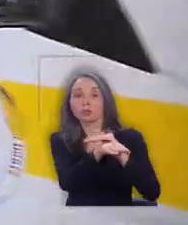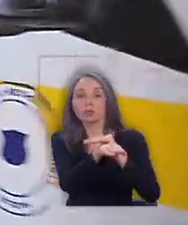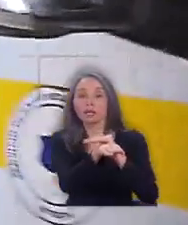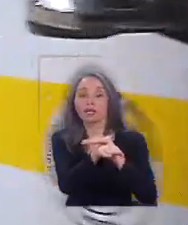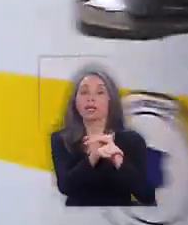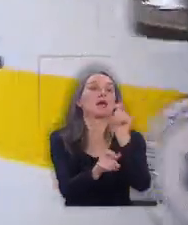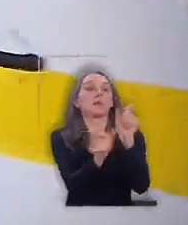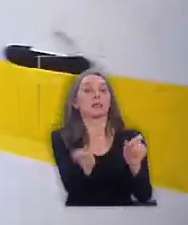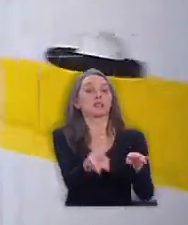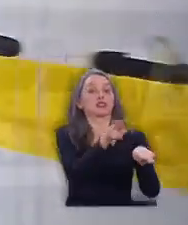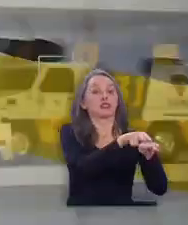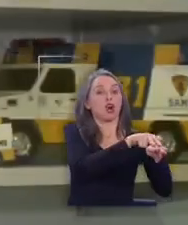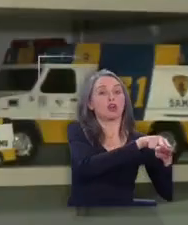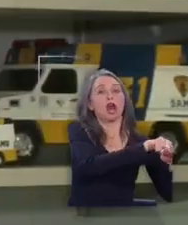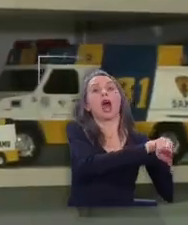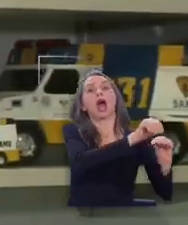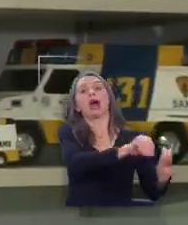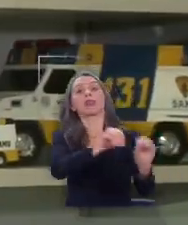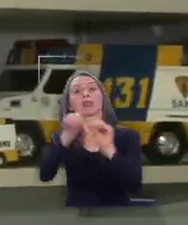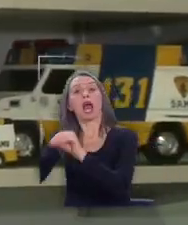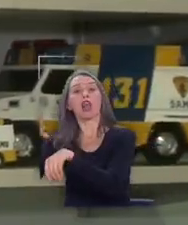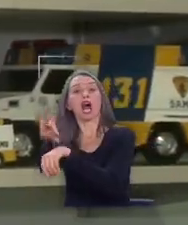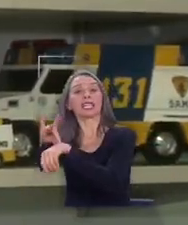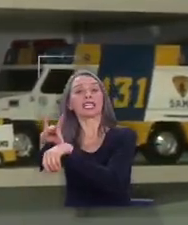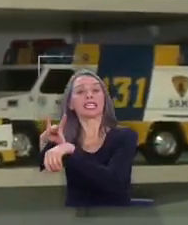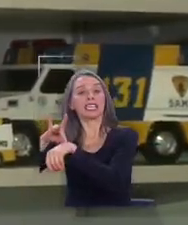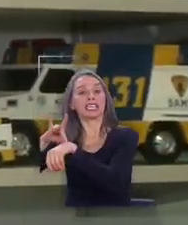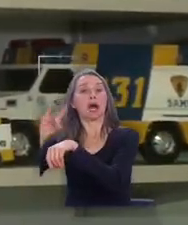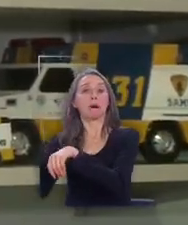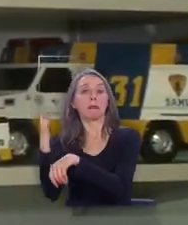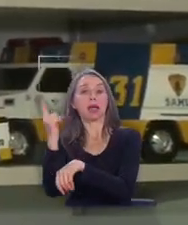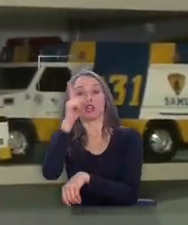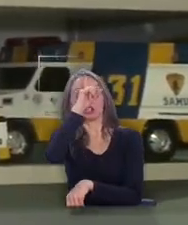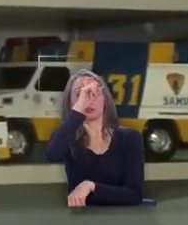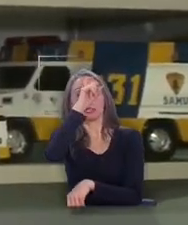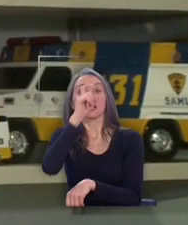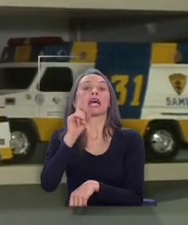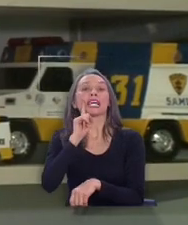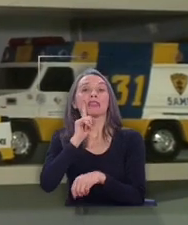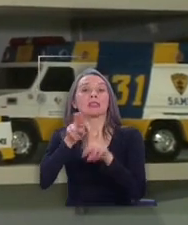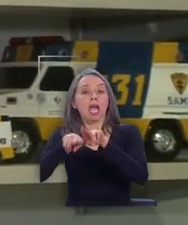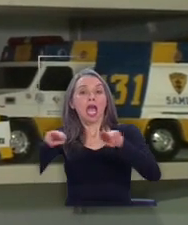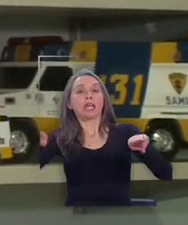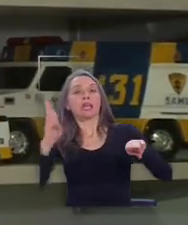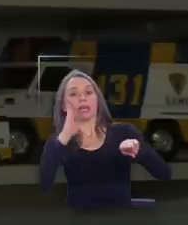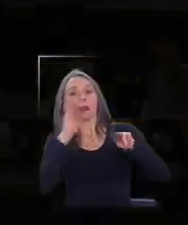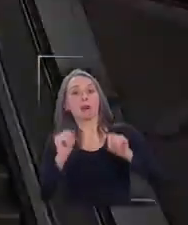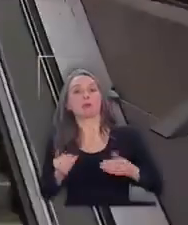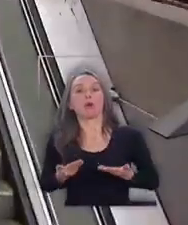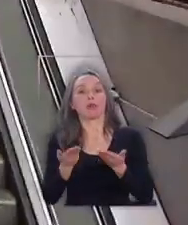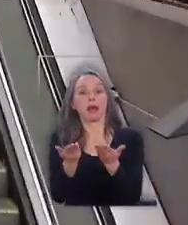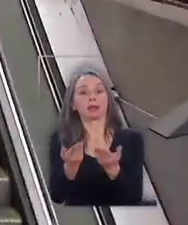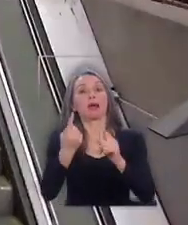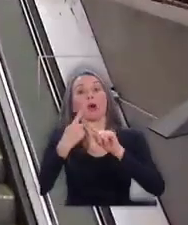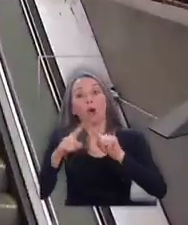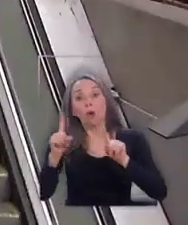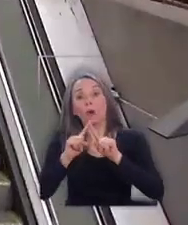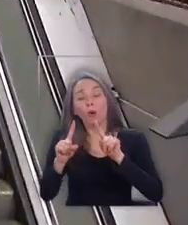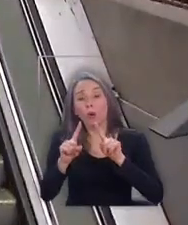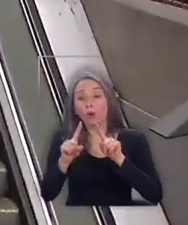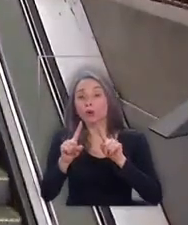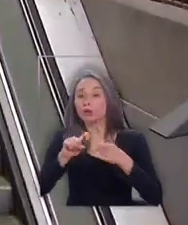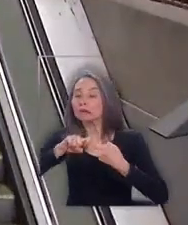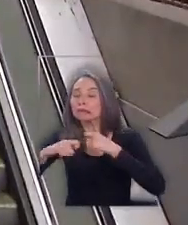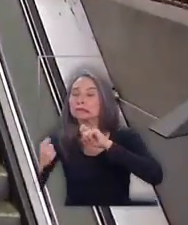los trasladara a las clínicas u hospitales que todavía tienen una capacidad de atención que está vigente. Otro aspecto que ha